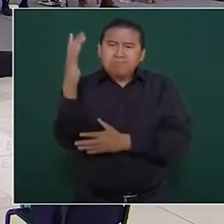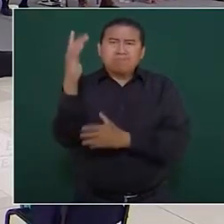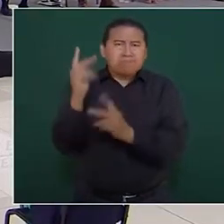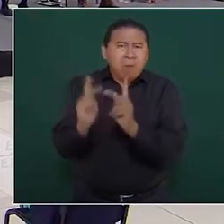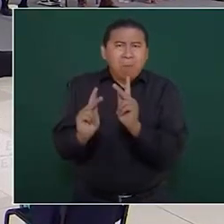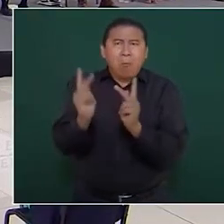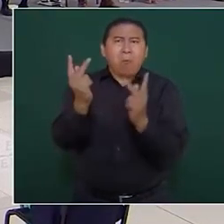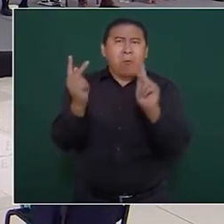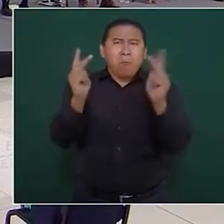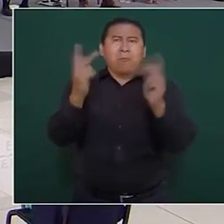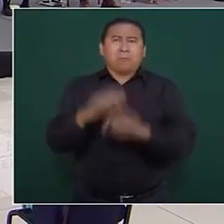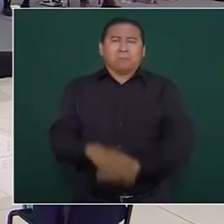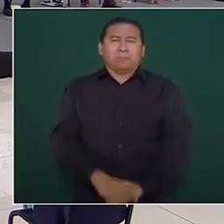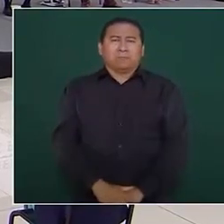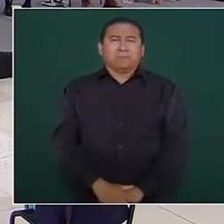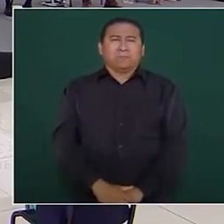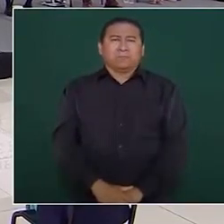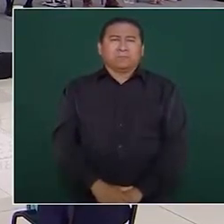inclusive